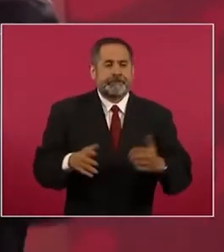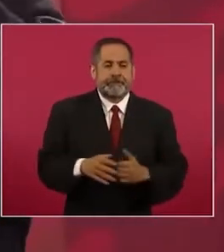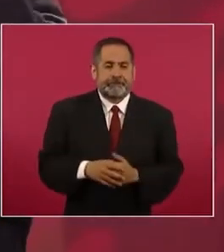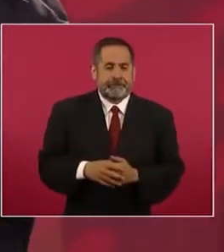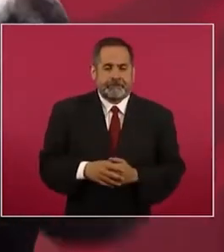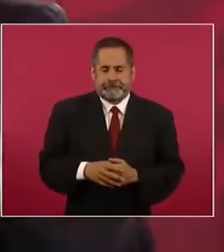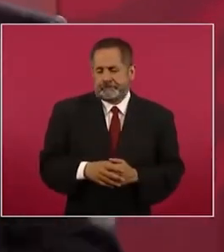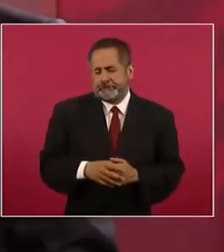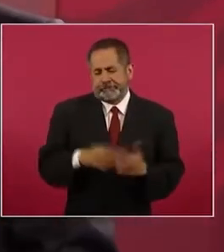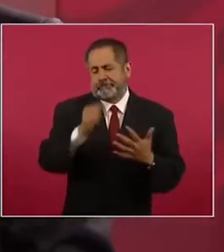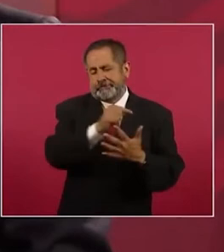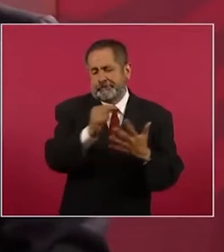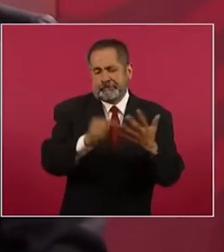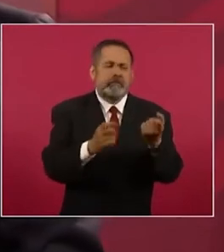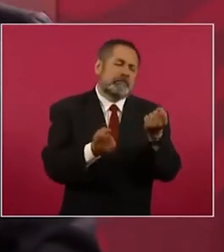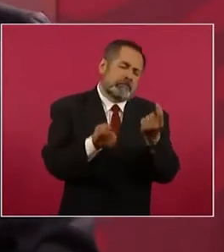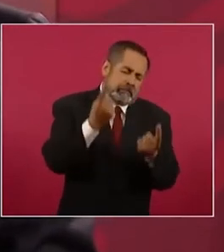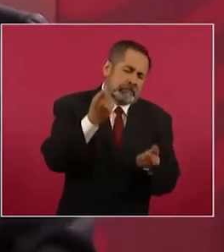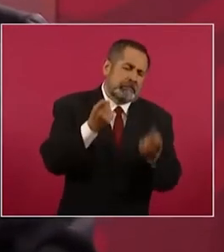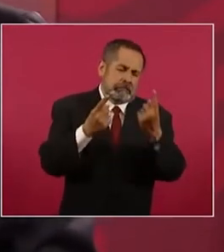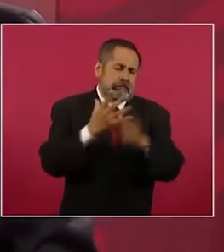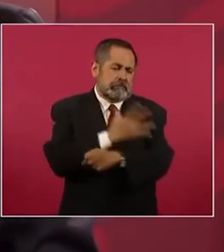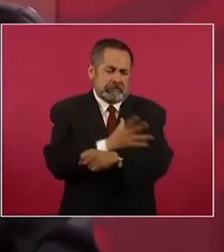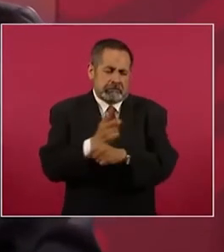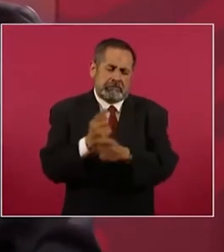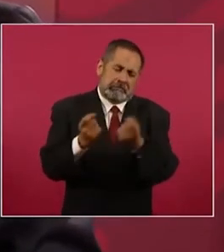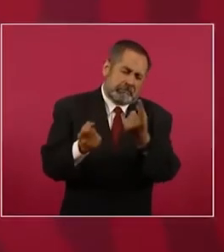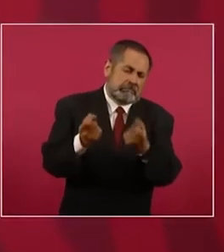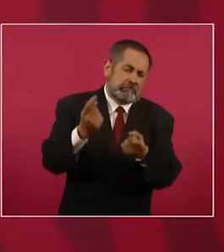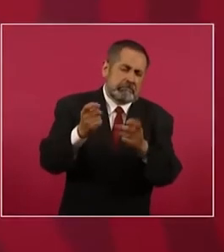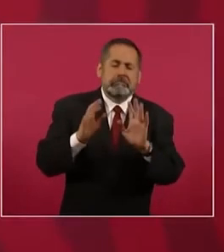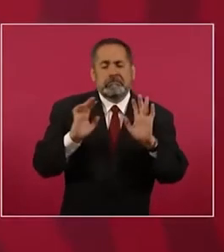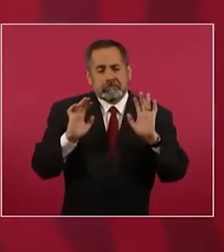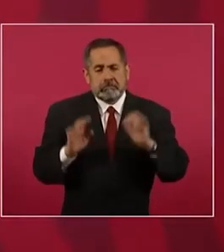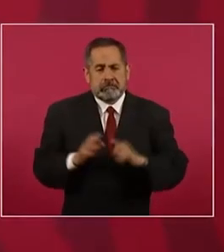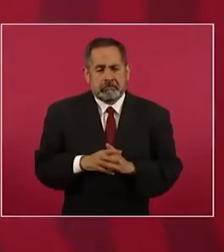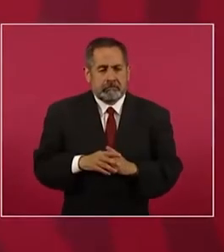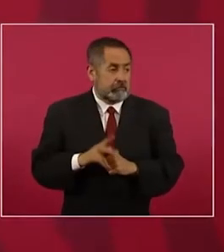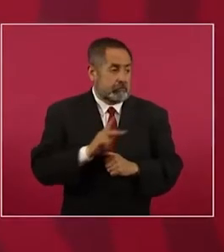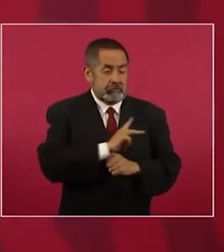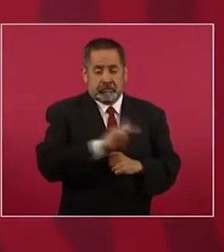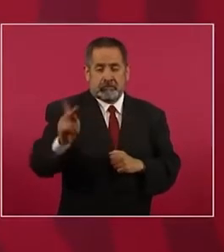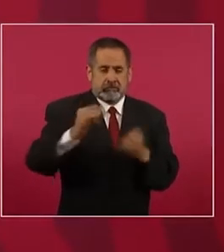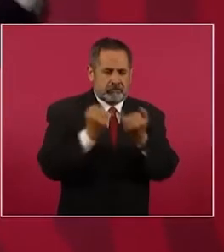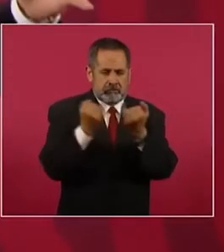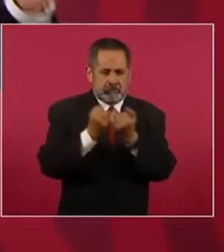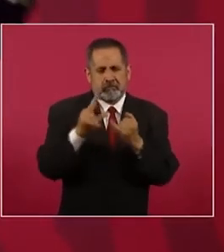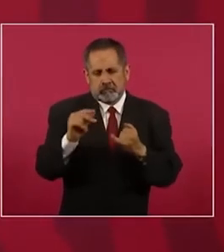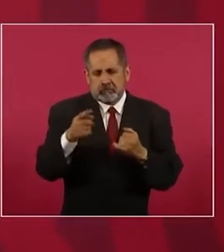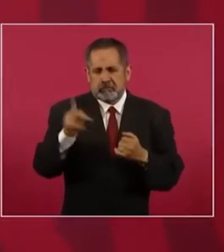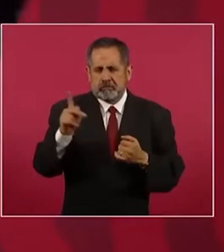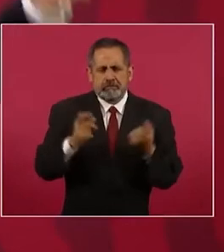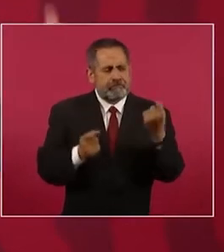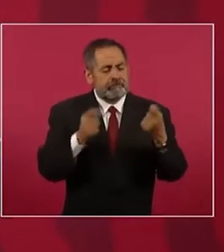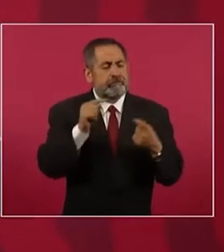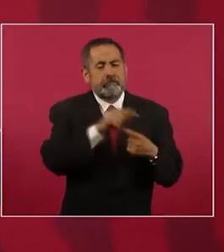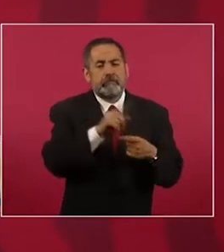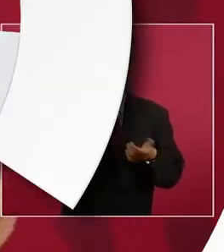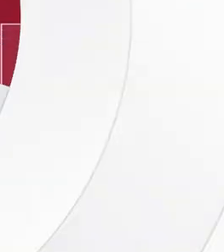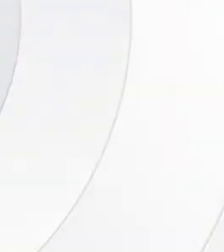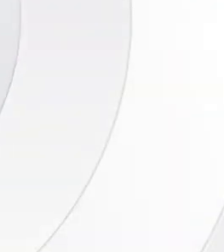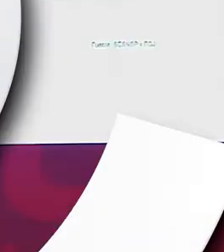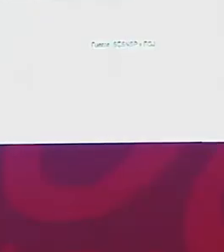en todo hay excepciones honrosas no se puede generalizar pero el sistema era